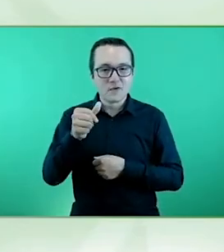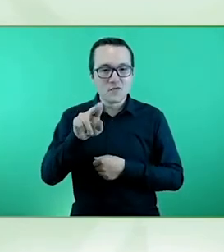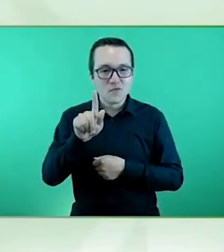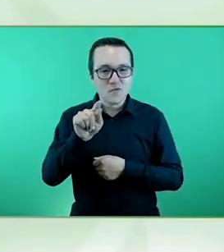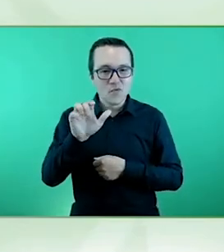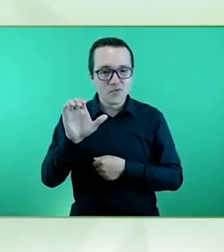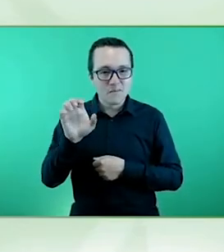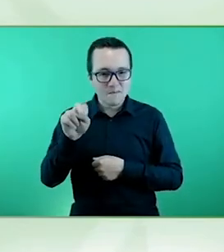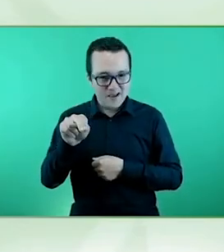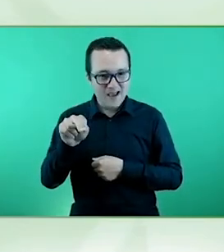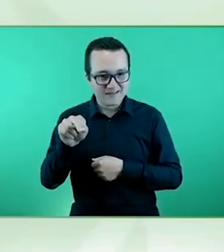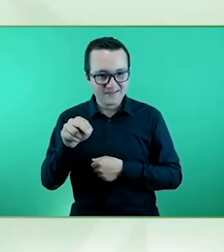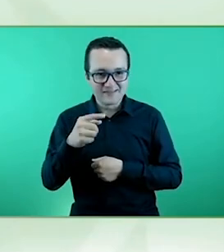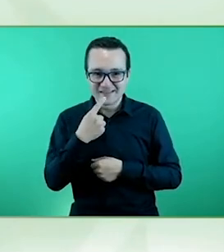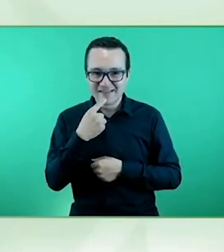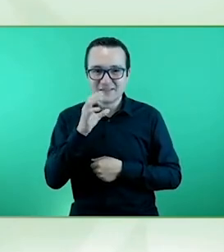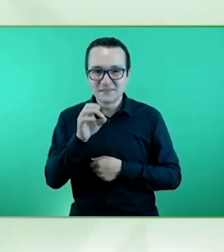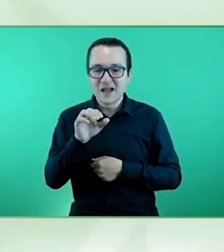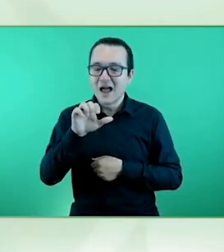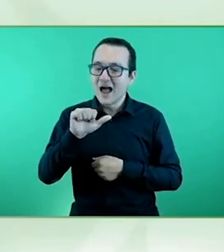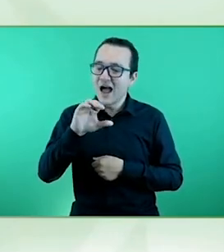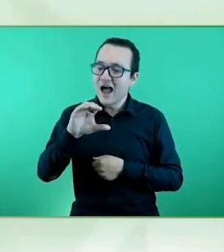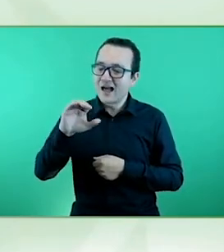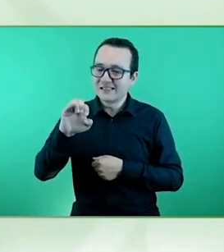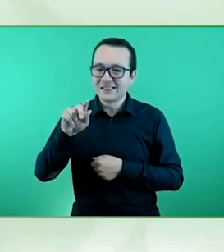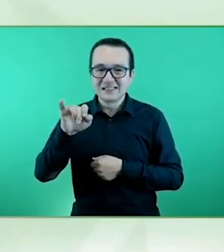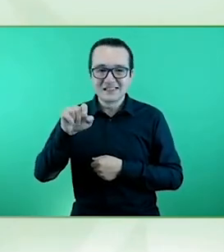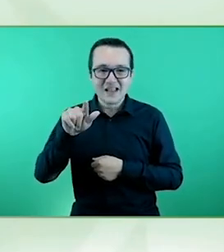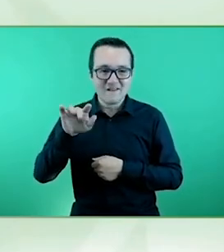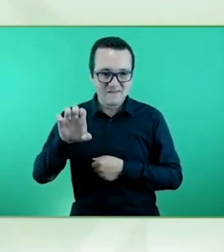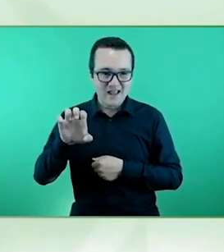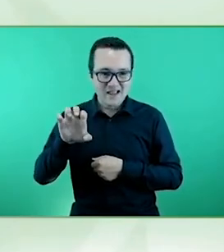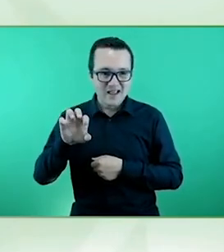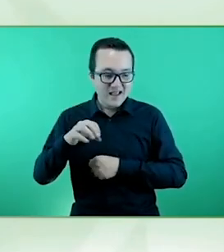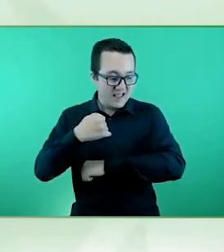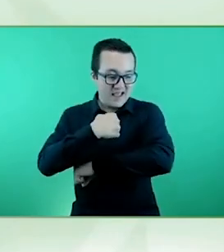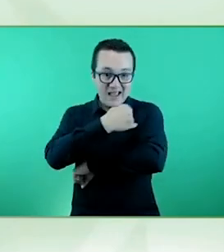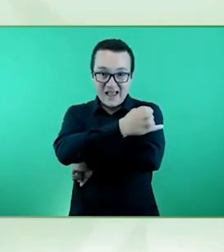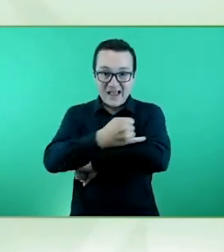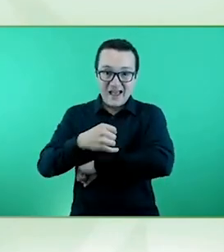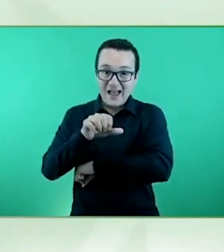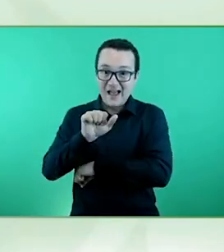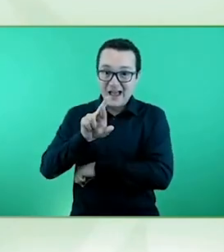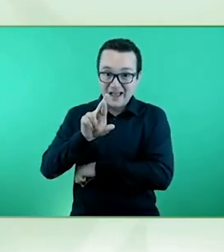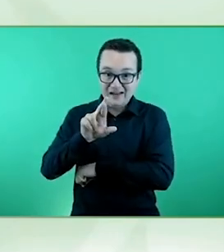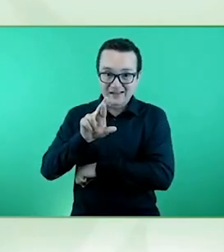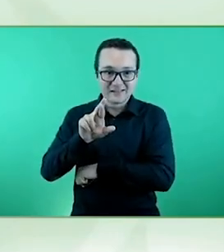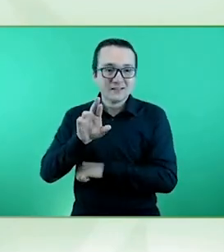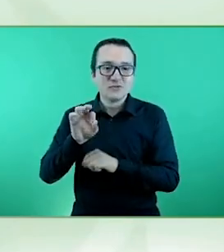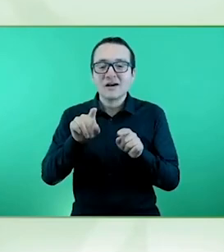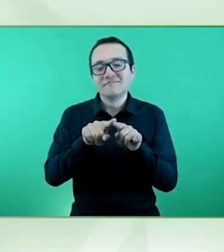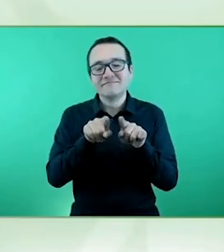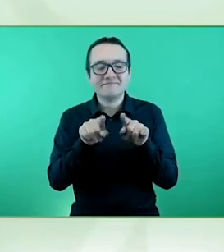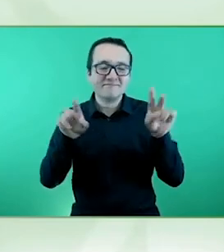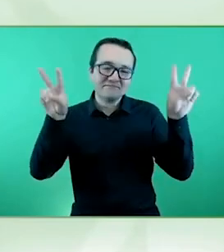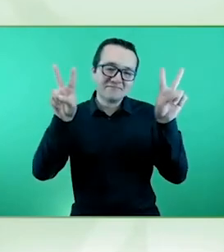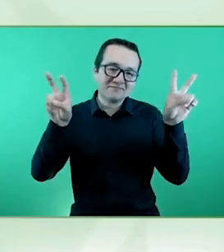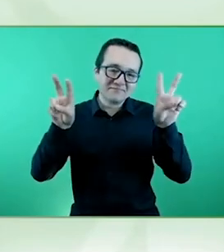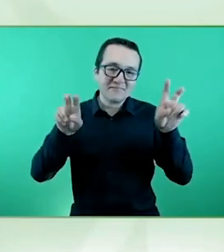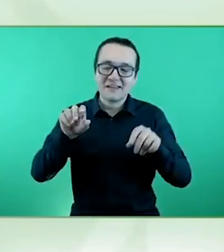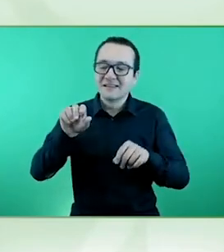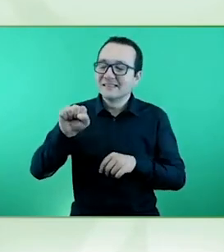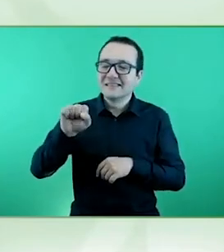accesible. O sea, la arquitectura o el diseño tiene que ser sexy. No tiene por qué ser diferente